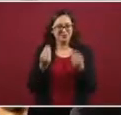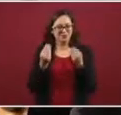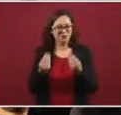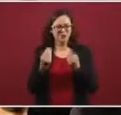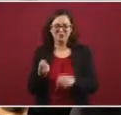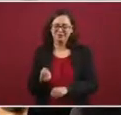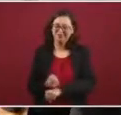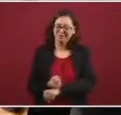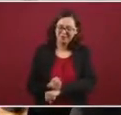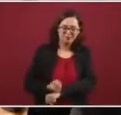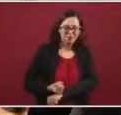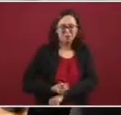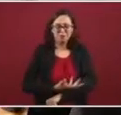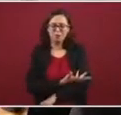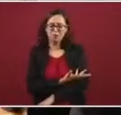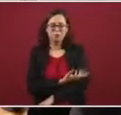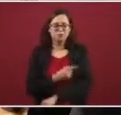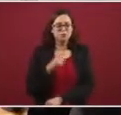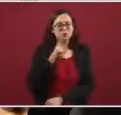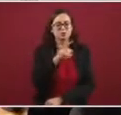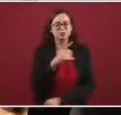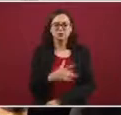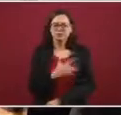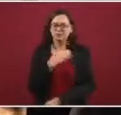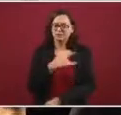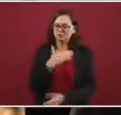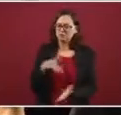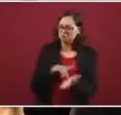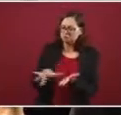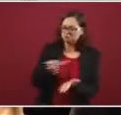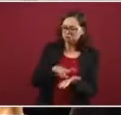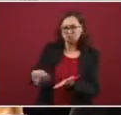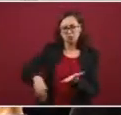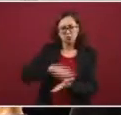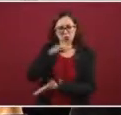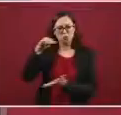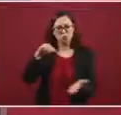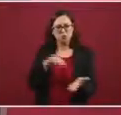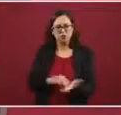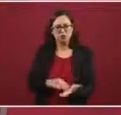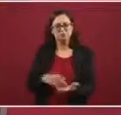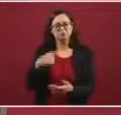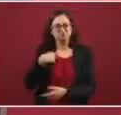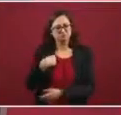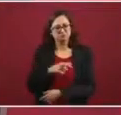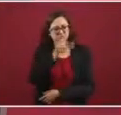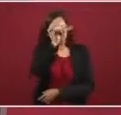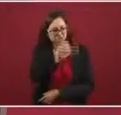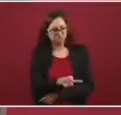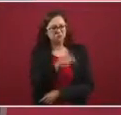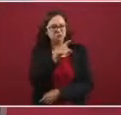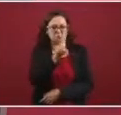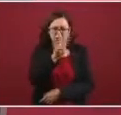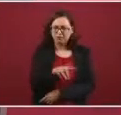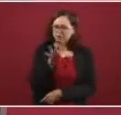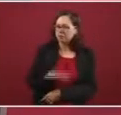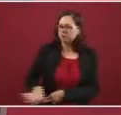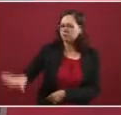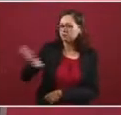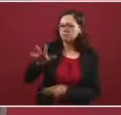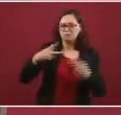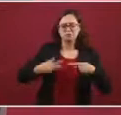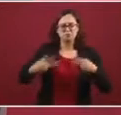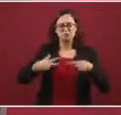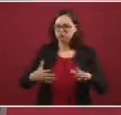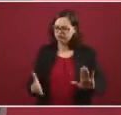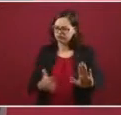su apoyo y por su sensibilidad municipalista, reconozco en usted a un estadista comprometido con su pueblo. Gracias por